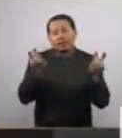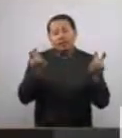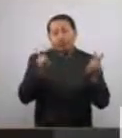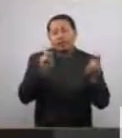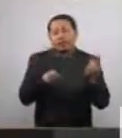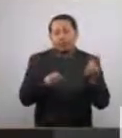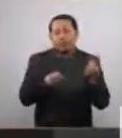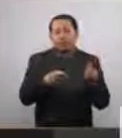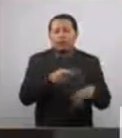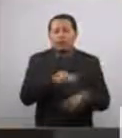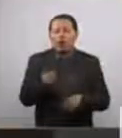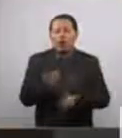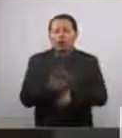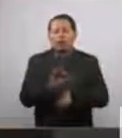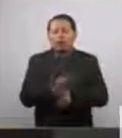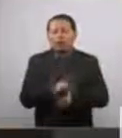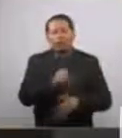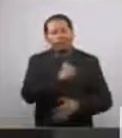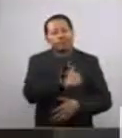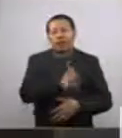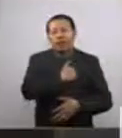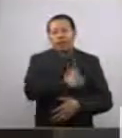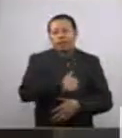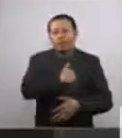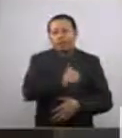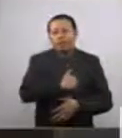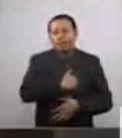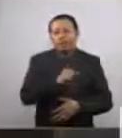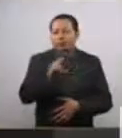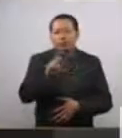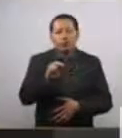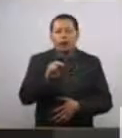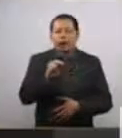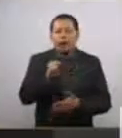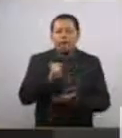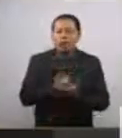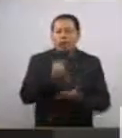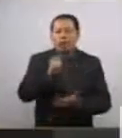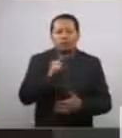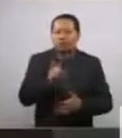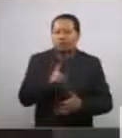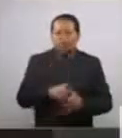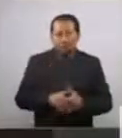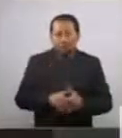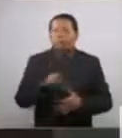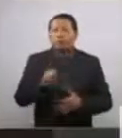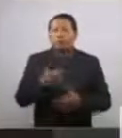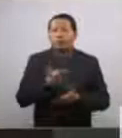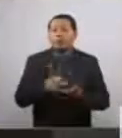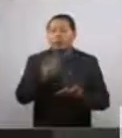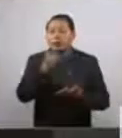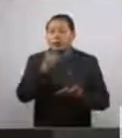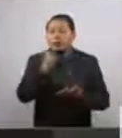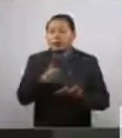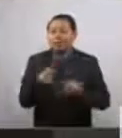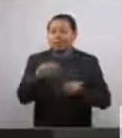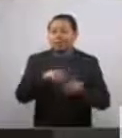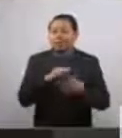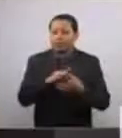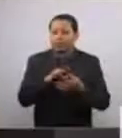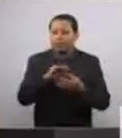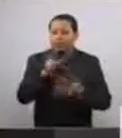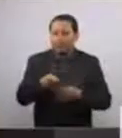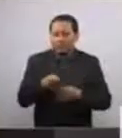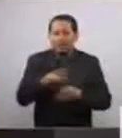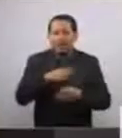los pobres, lamentablemente no lo aprobaron. Y a esto debemos sumar la construcción del